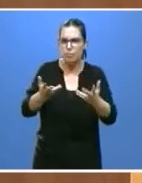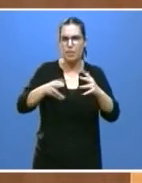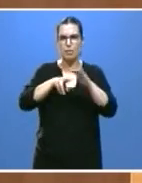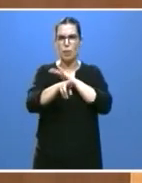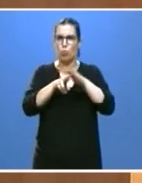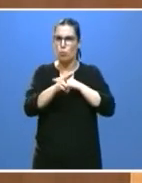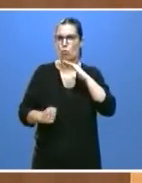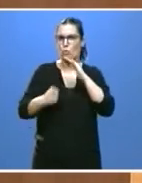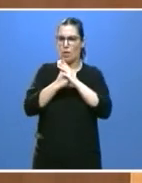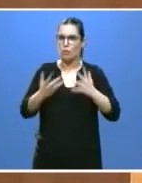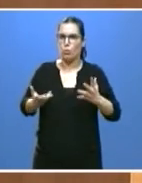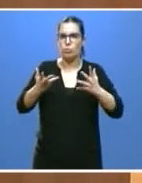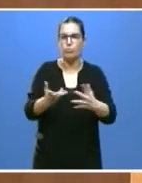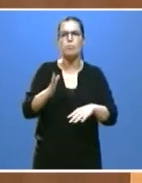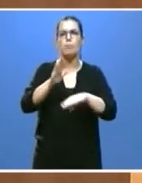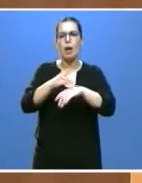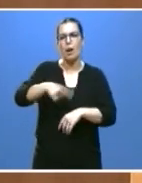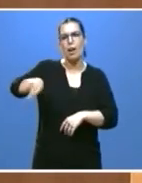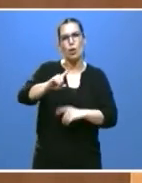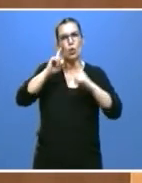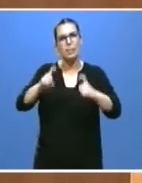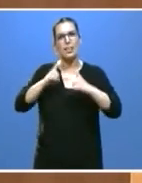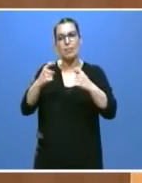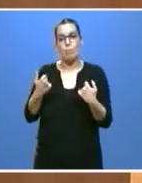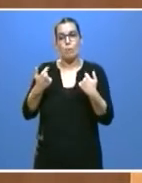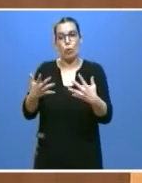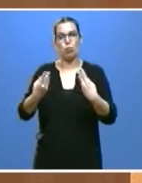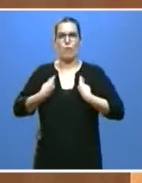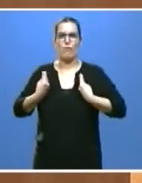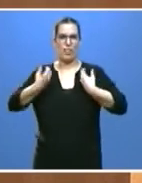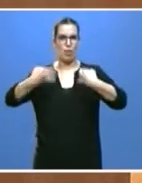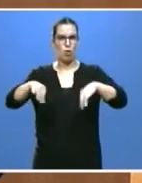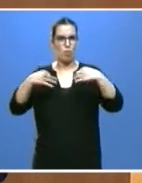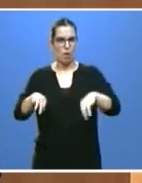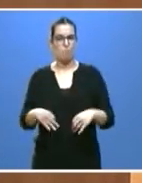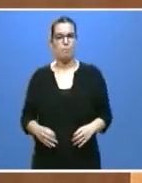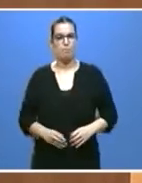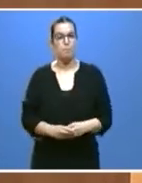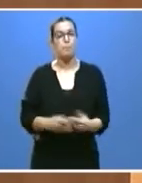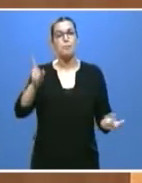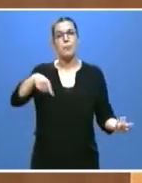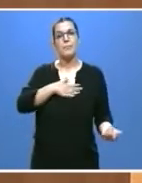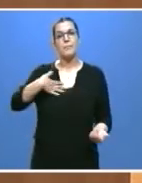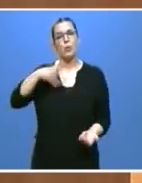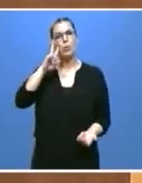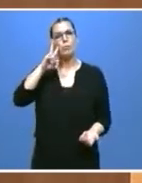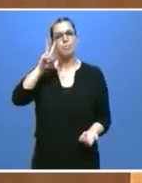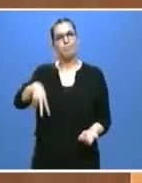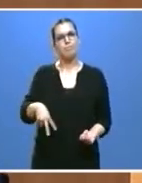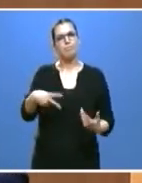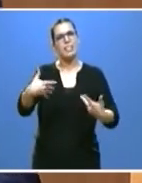para que recuperen la plena normalidad de sus vidas cuanto antes. Y quiero reconocer los sacrificios